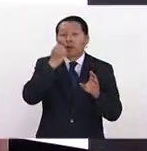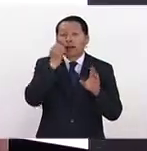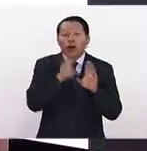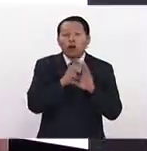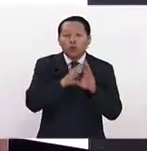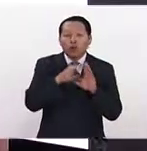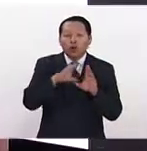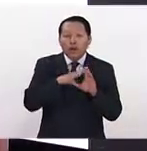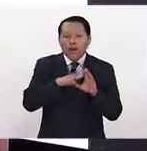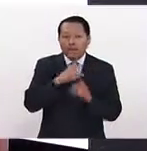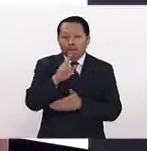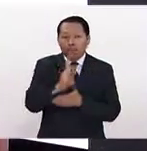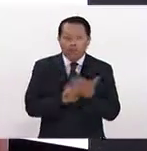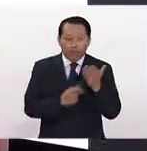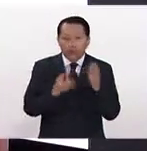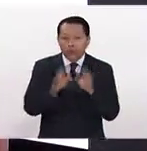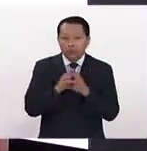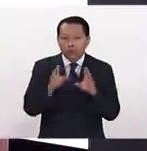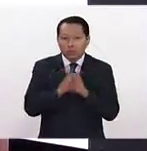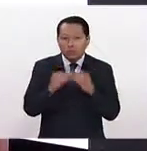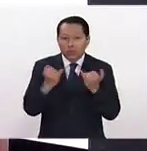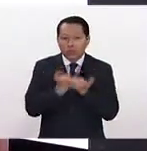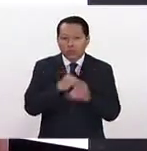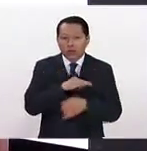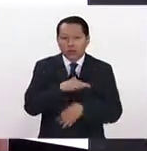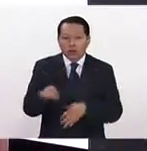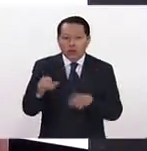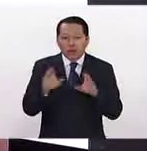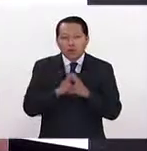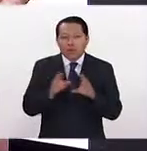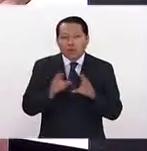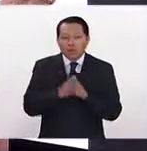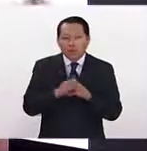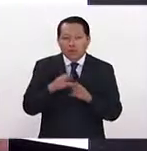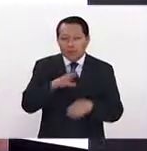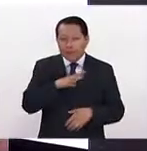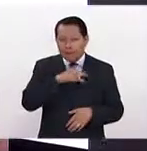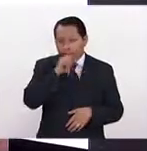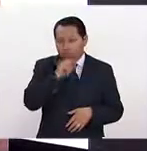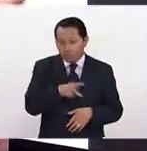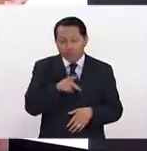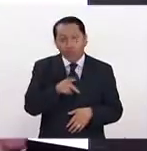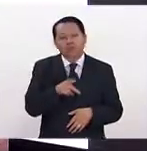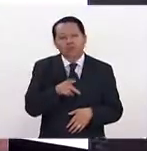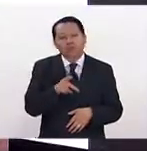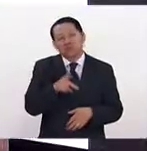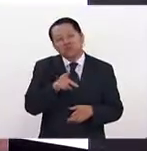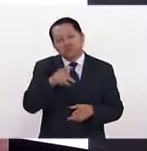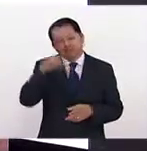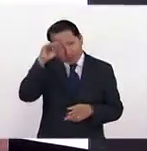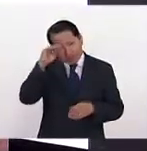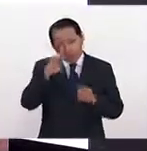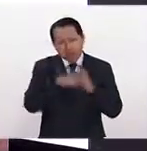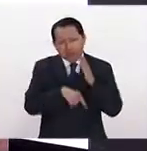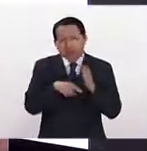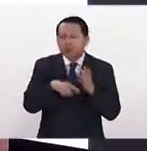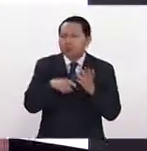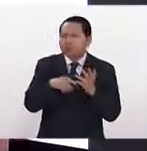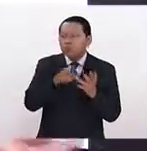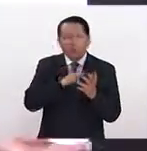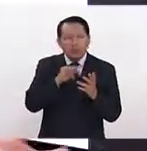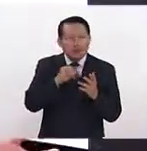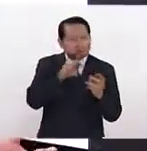favorecer programas en donde pueda haber esto de simplemente voltear a ver, ¿tú qué crees que estás sintiendo, Pati? ¿Tú qué crees que...?